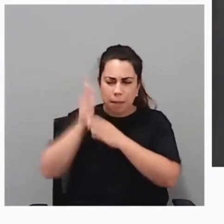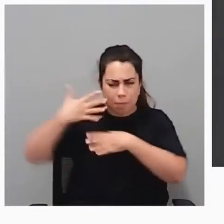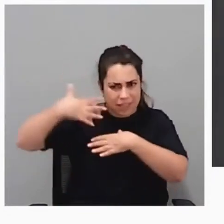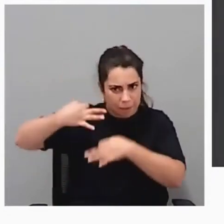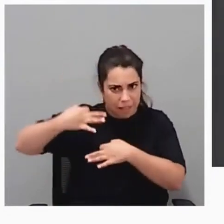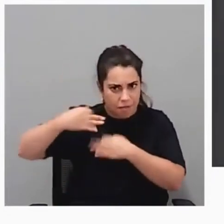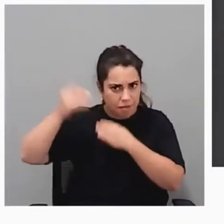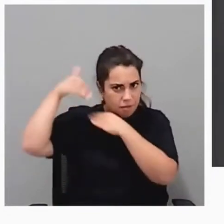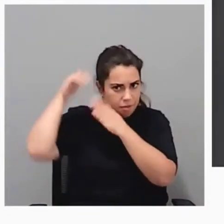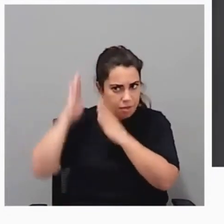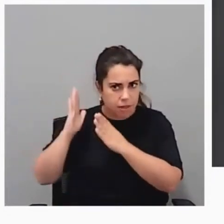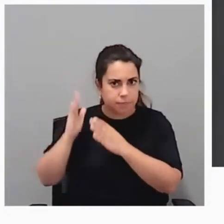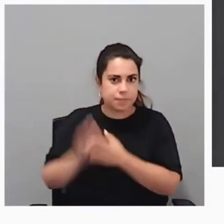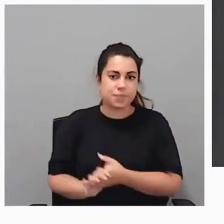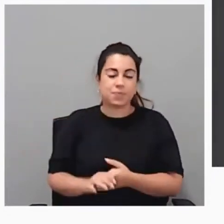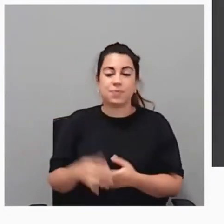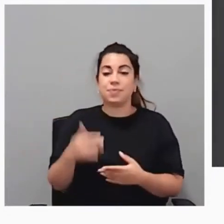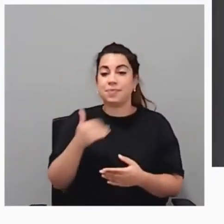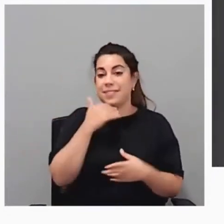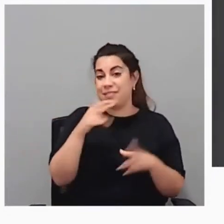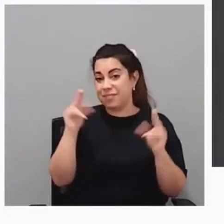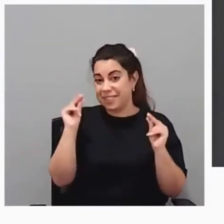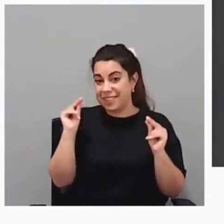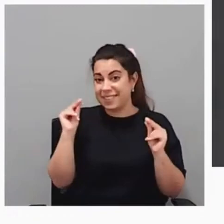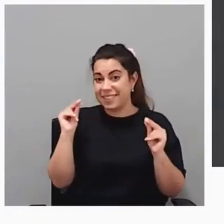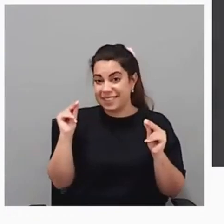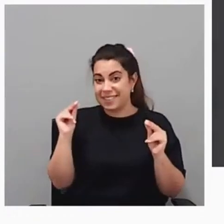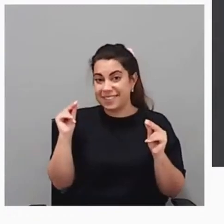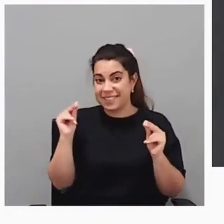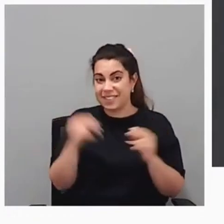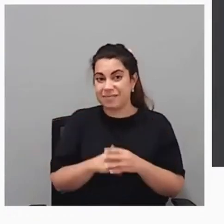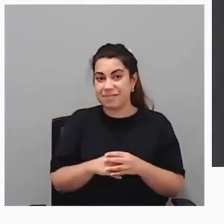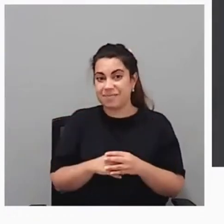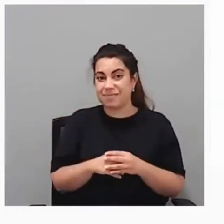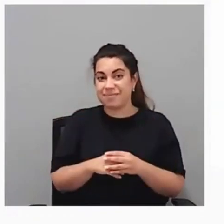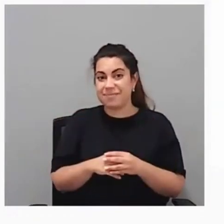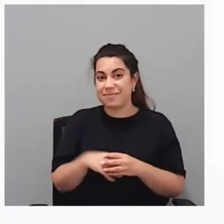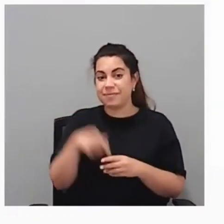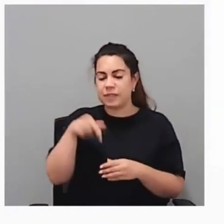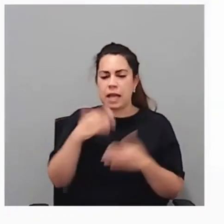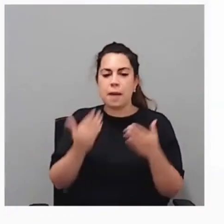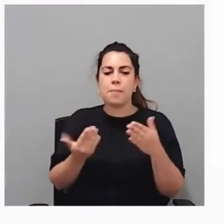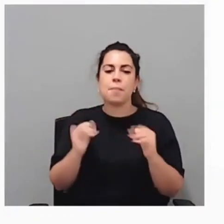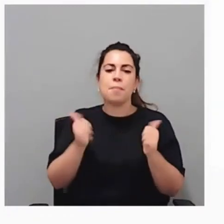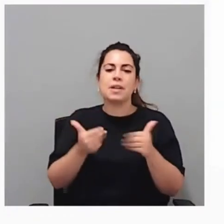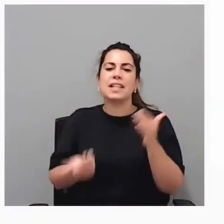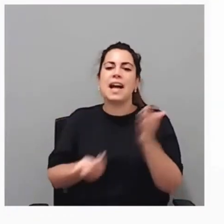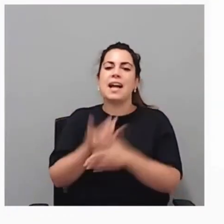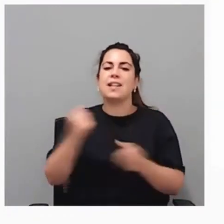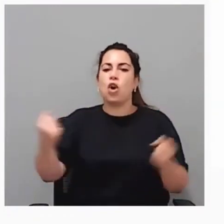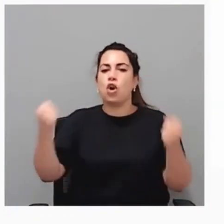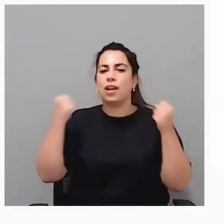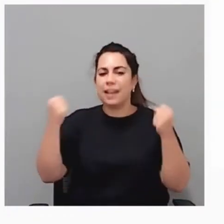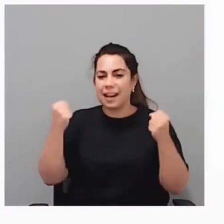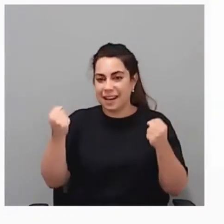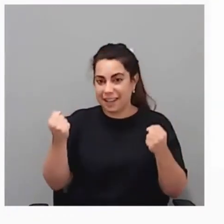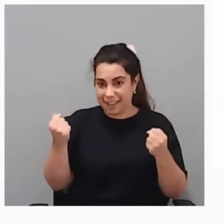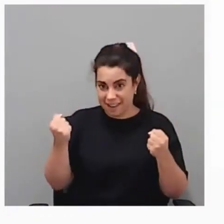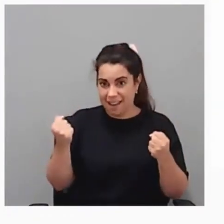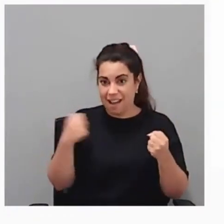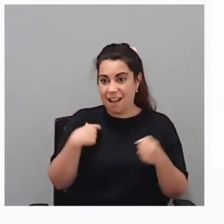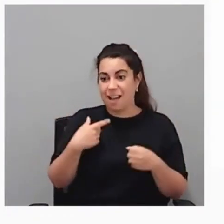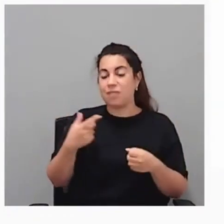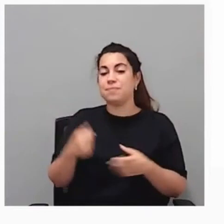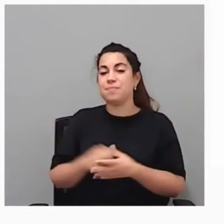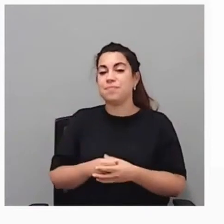Termino como empecé Warren Buffett diría con energía con inteligencia y sobre todo con integridad. lo traduzco